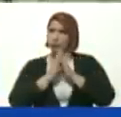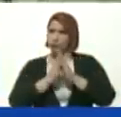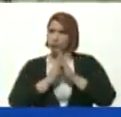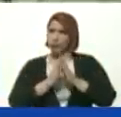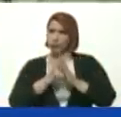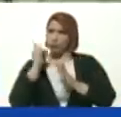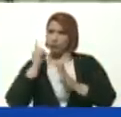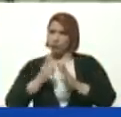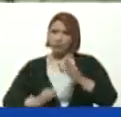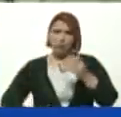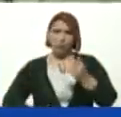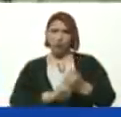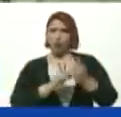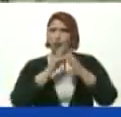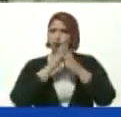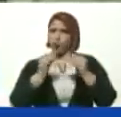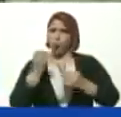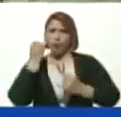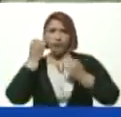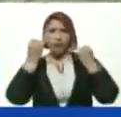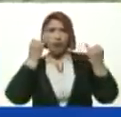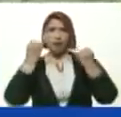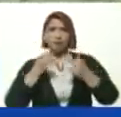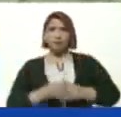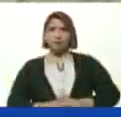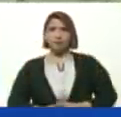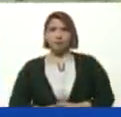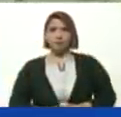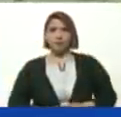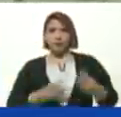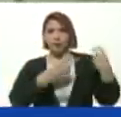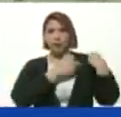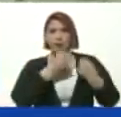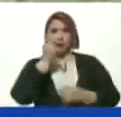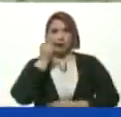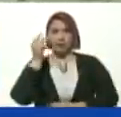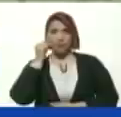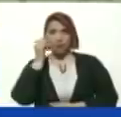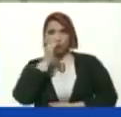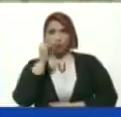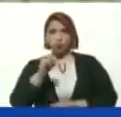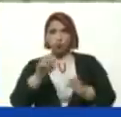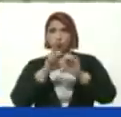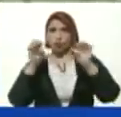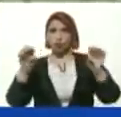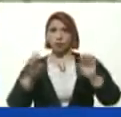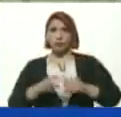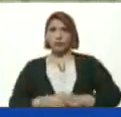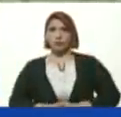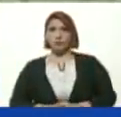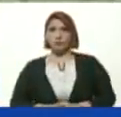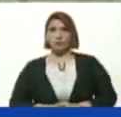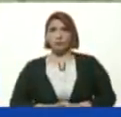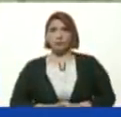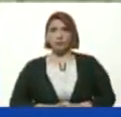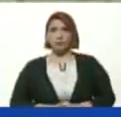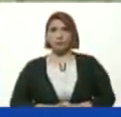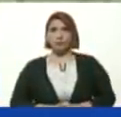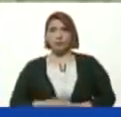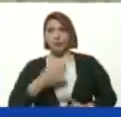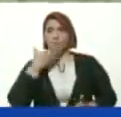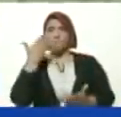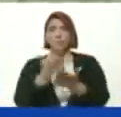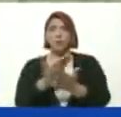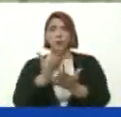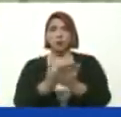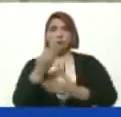a apoyar Con todo Esta idea Jefas Y jefes De zonas Educativas La propuesta